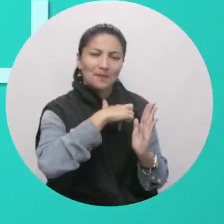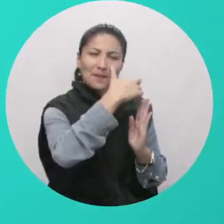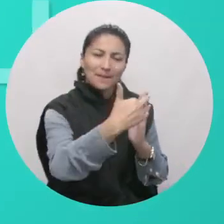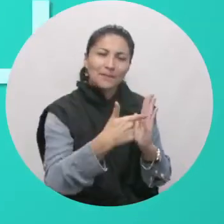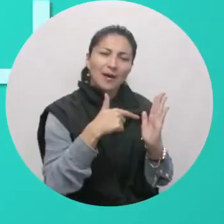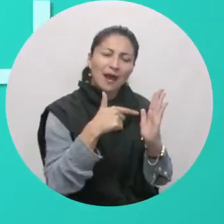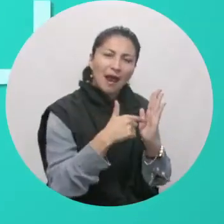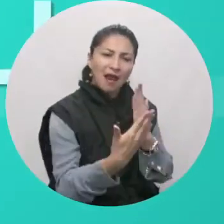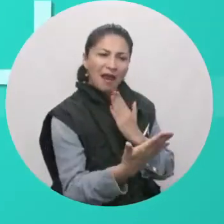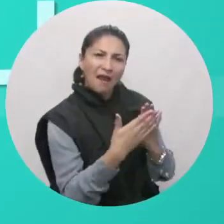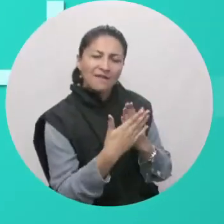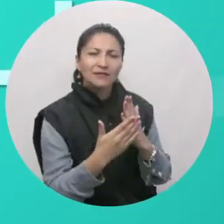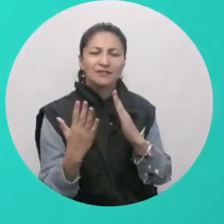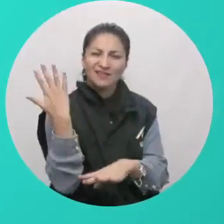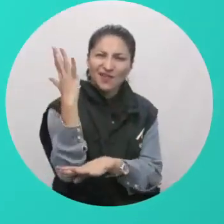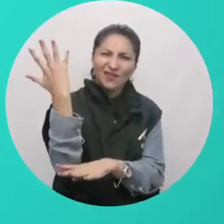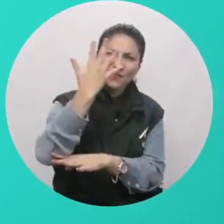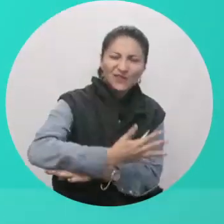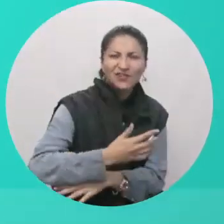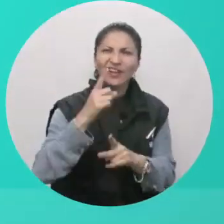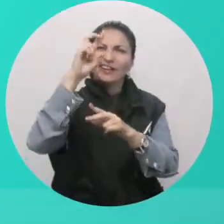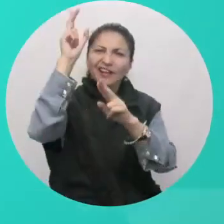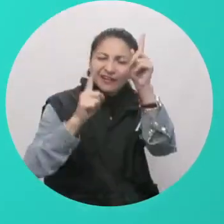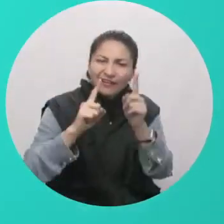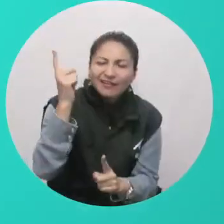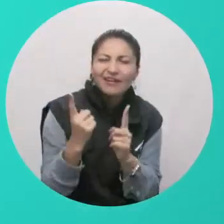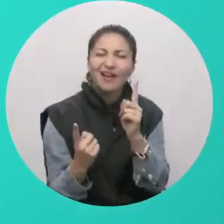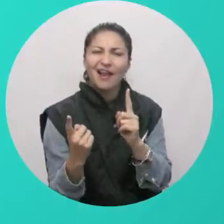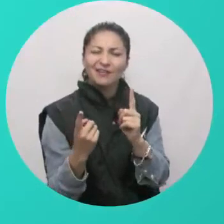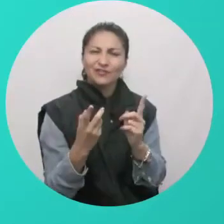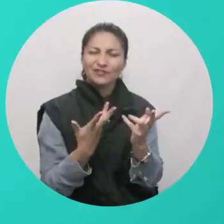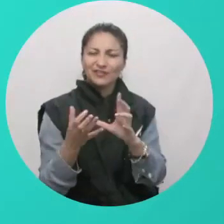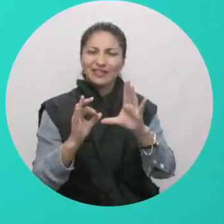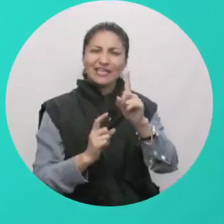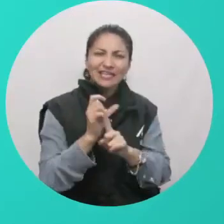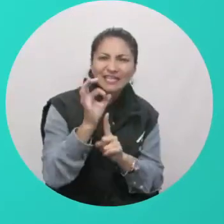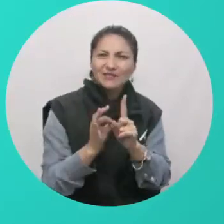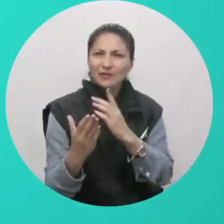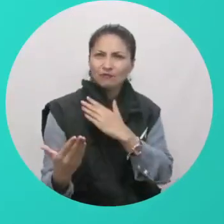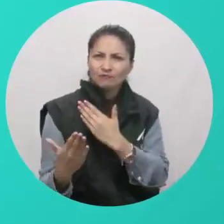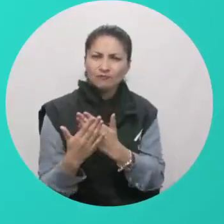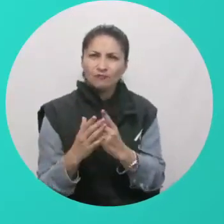rayos, pronósticos y alertas a nivel municipal. Disponible gratis para iOS y Android.